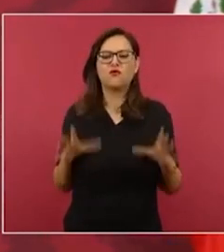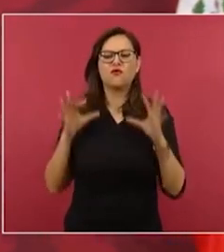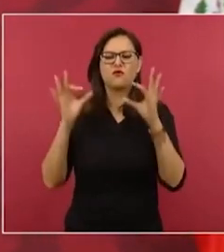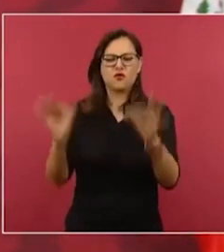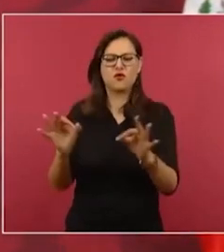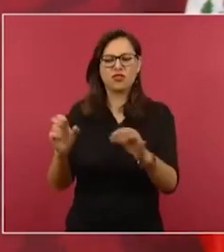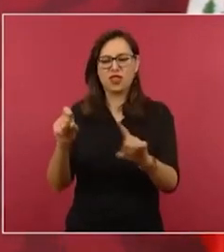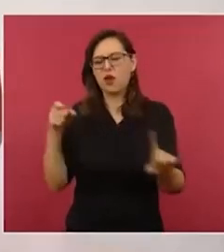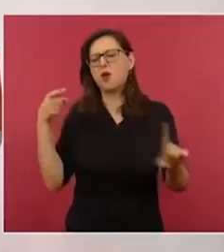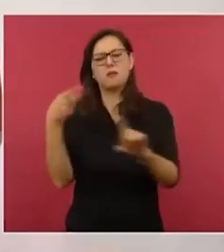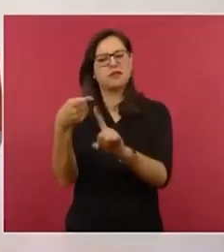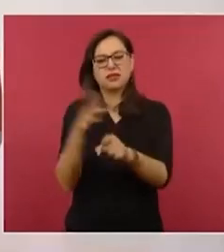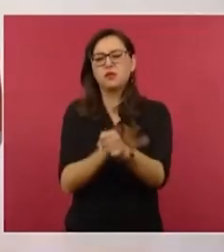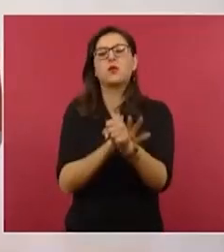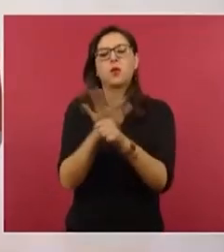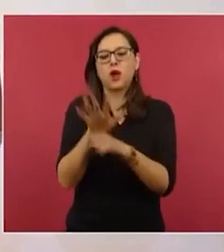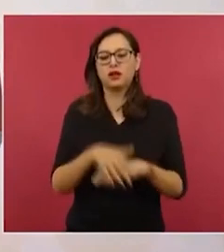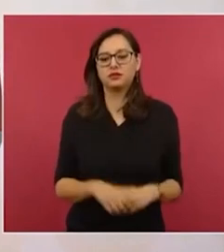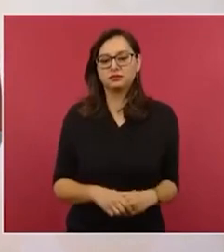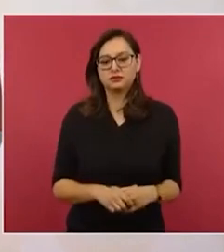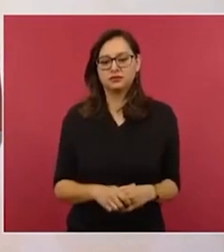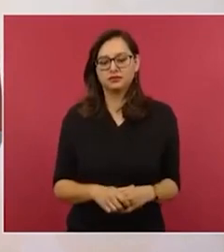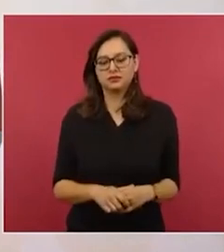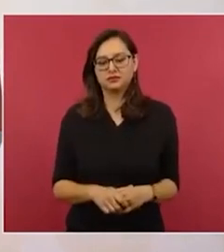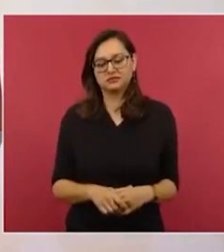los intereses